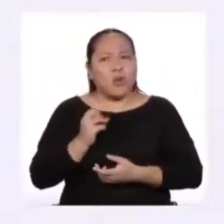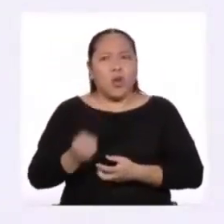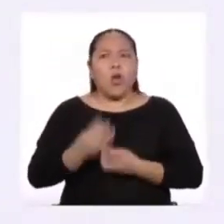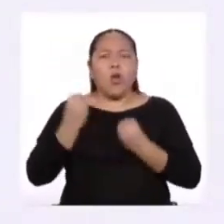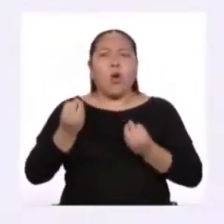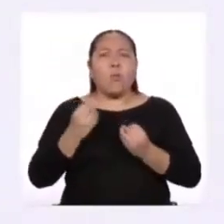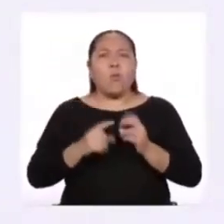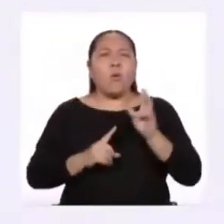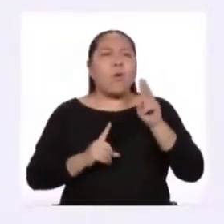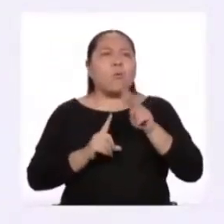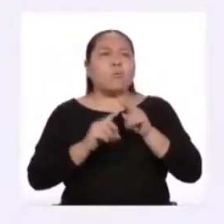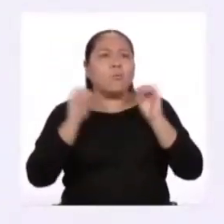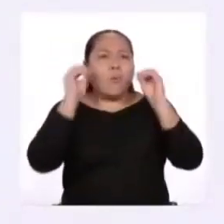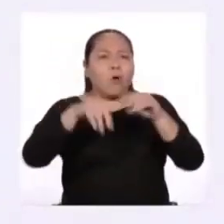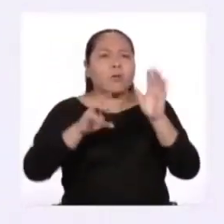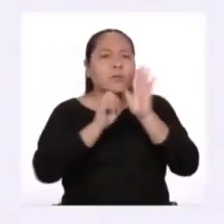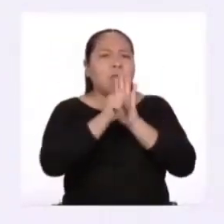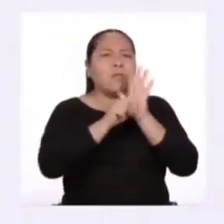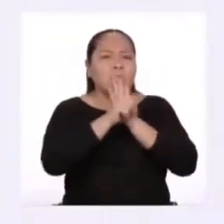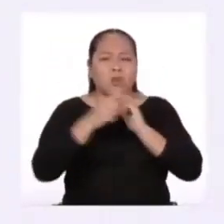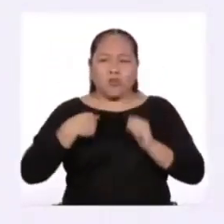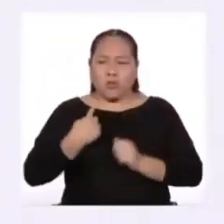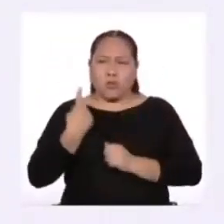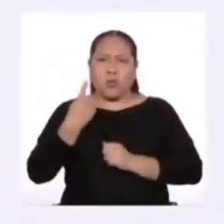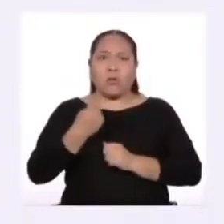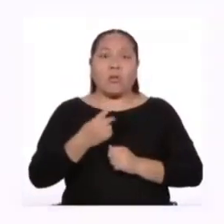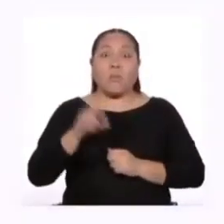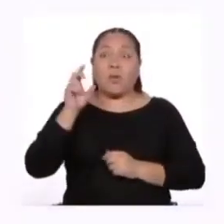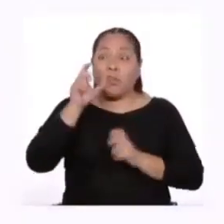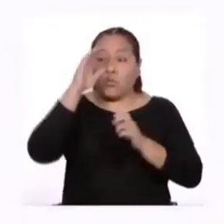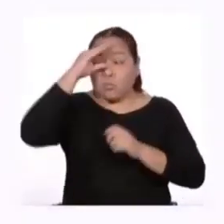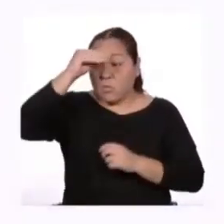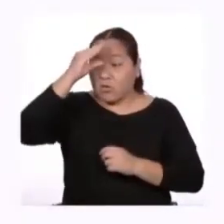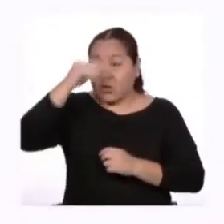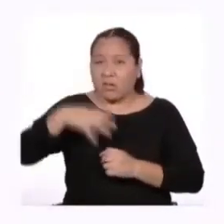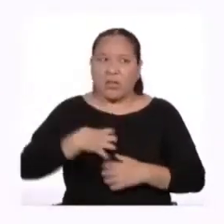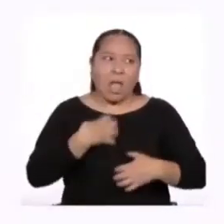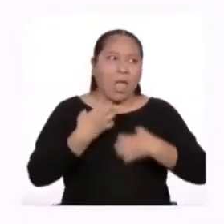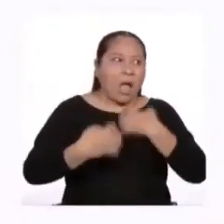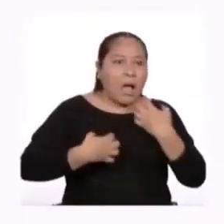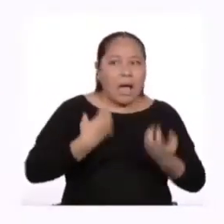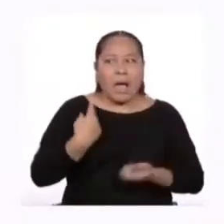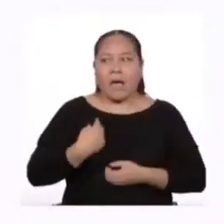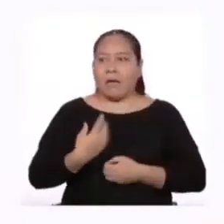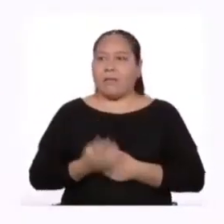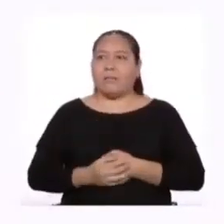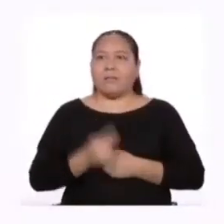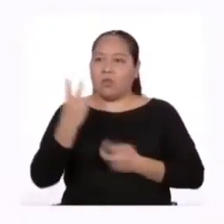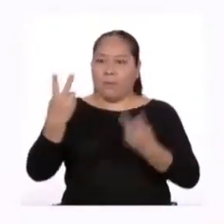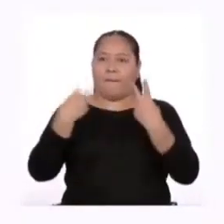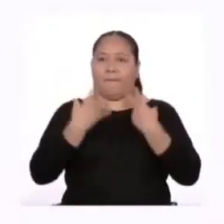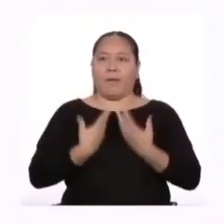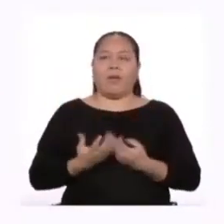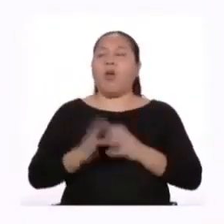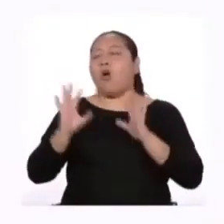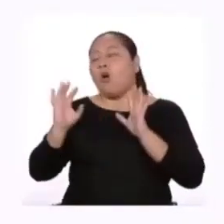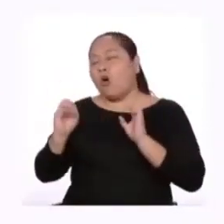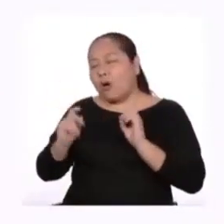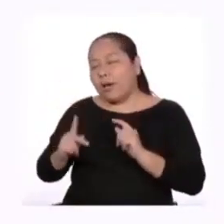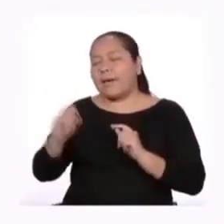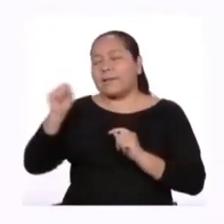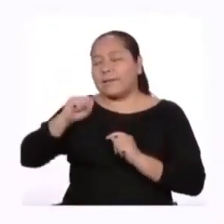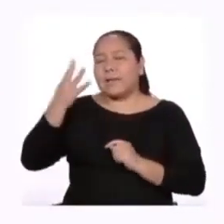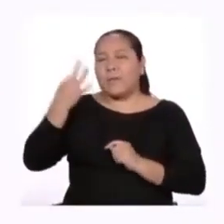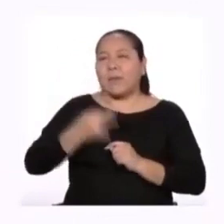lances el video sin mí? ¡Después los chicos se van a quejar! ¡Tocino! Ok, está bien.